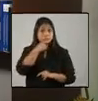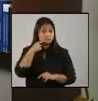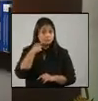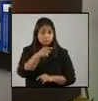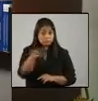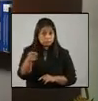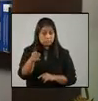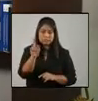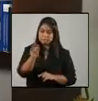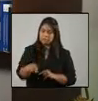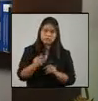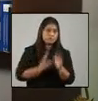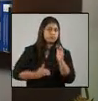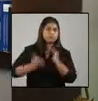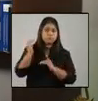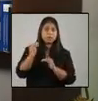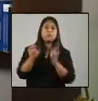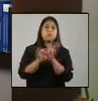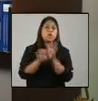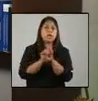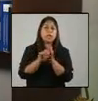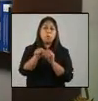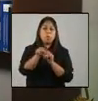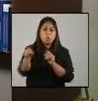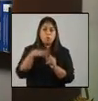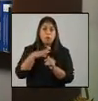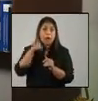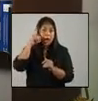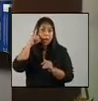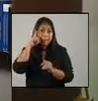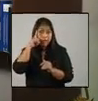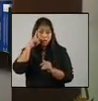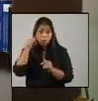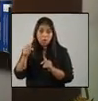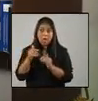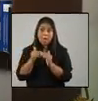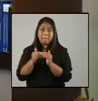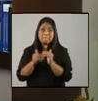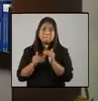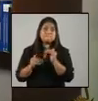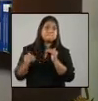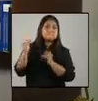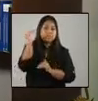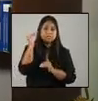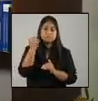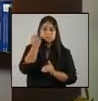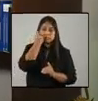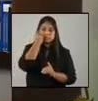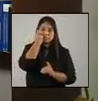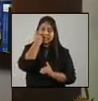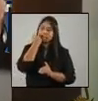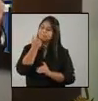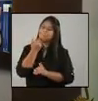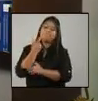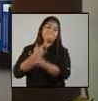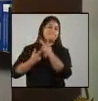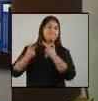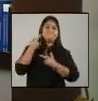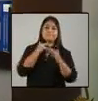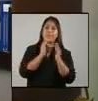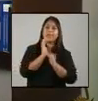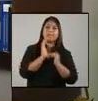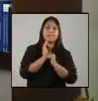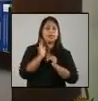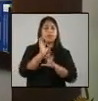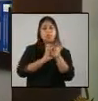en el momento que se aumenten los casos, tendríamos que echar marcha atrás y regresar a la alerta naranja o roja